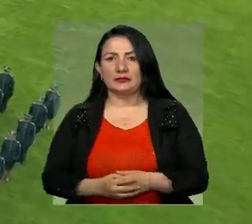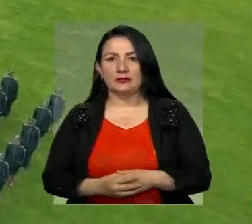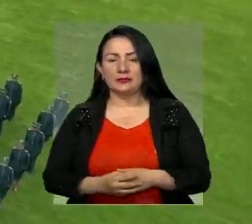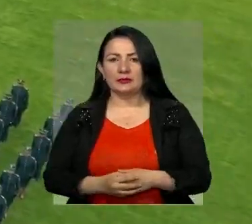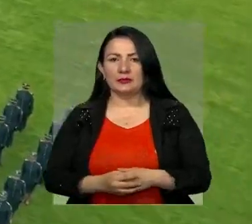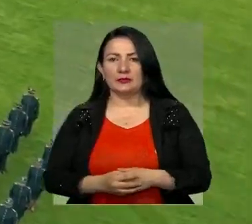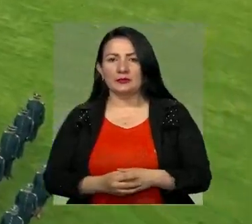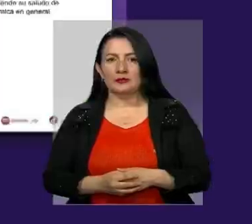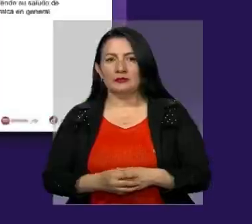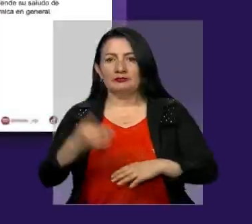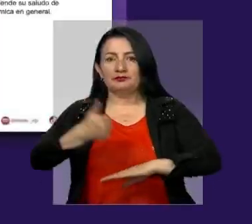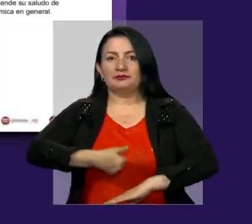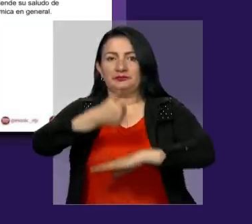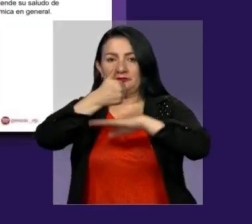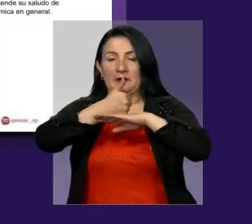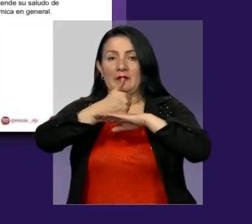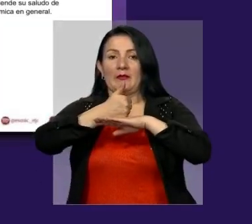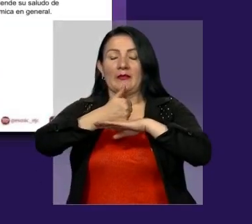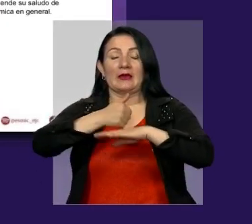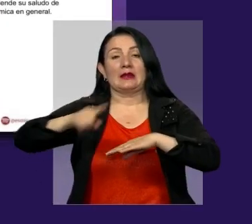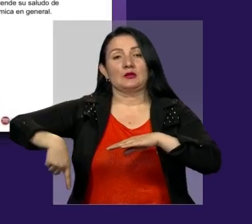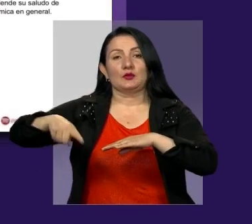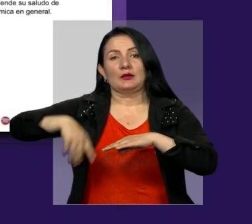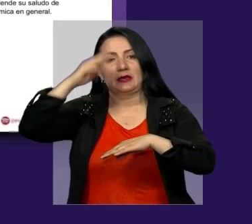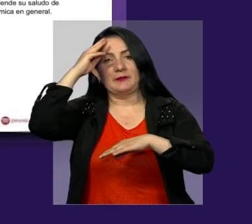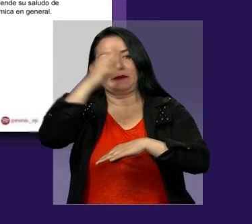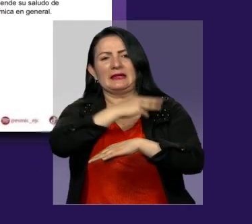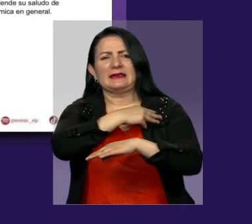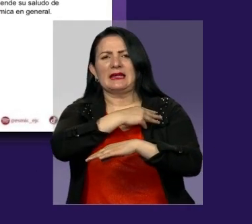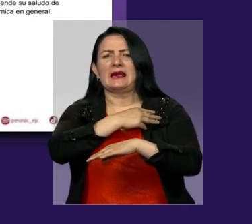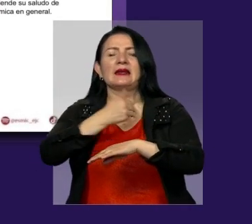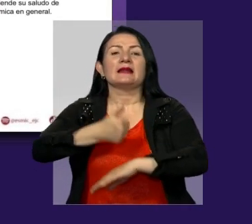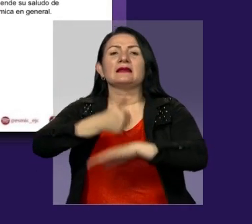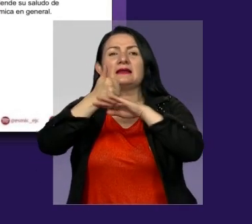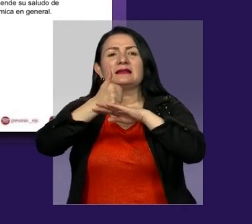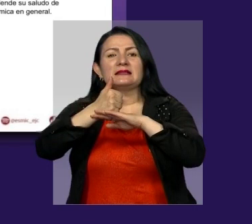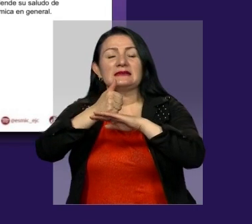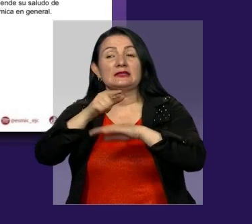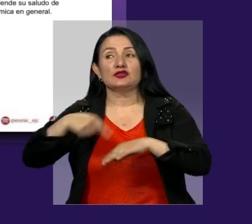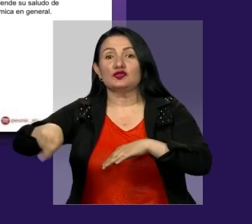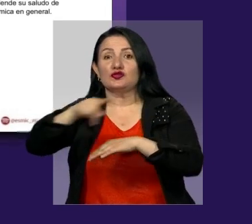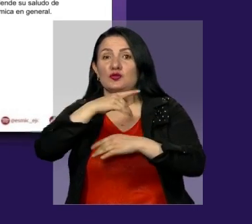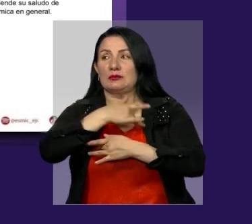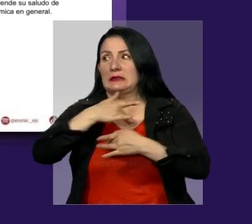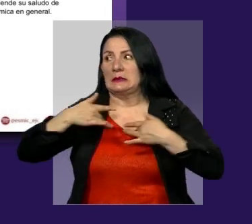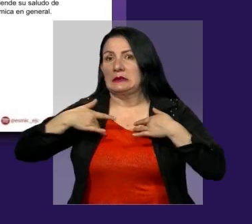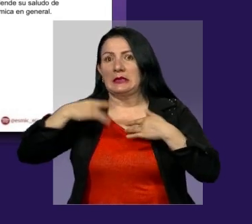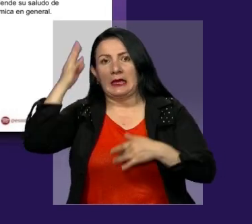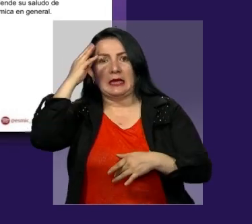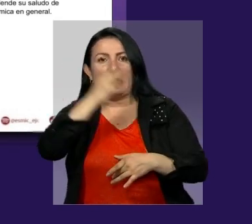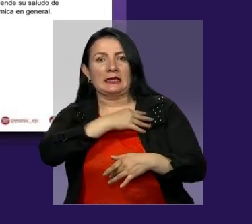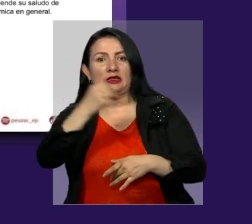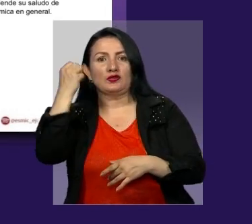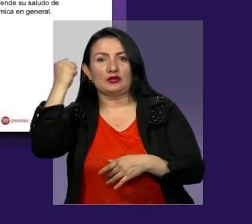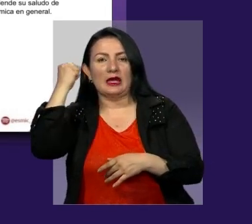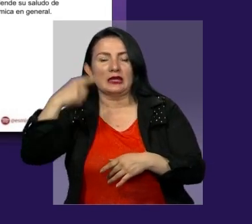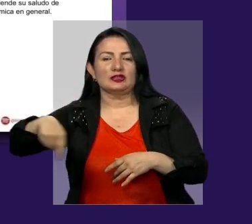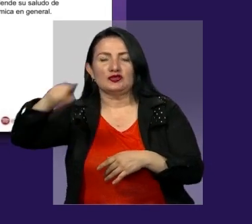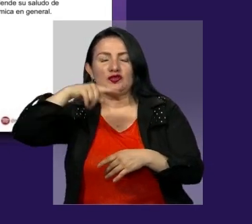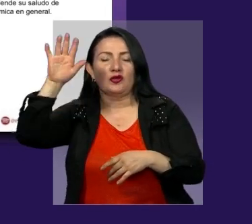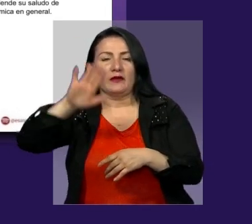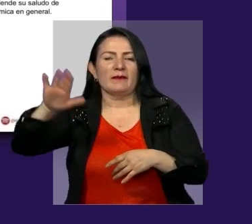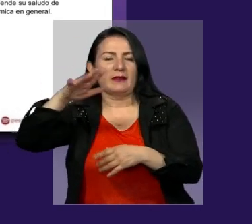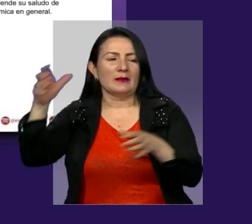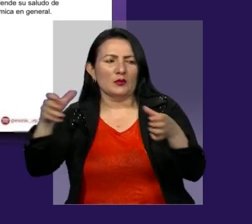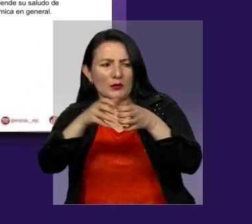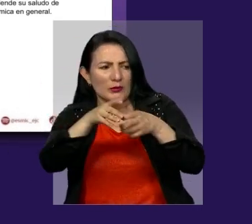Desde la dirección de la Escuela Militar se solicitó la intervención de la Dirección de Sanidad del Ejército Nacional mediante un equipo especializado